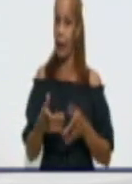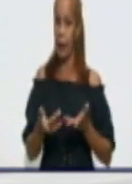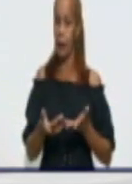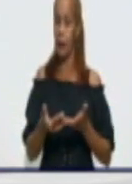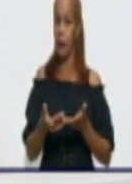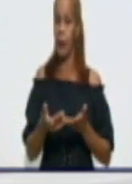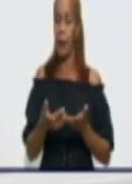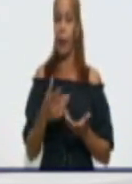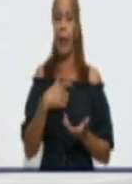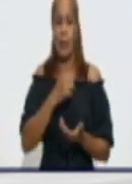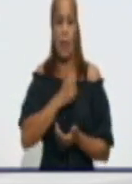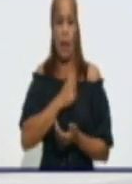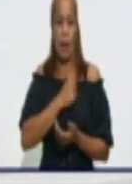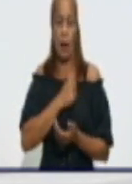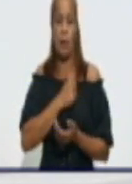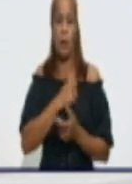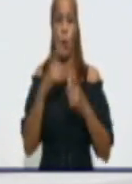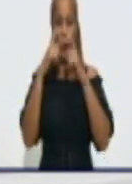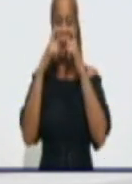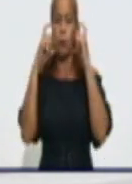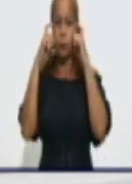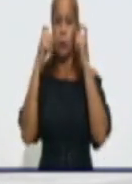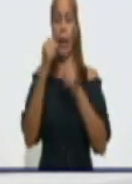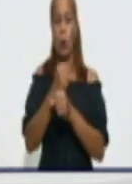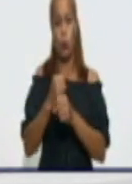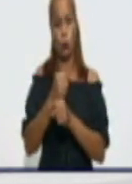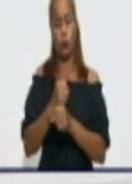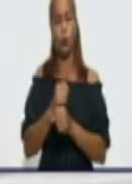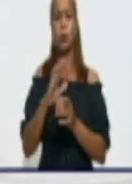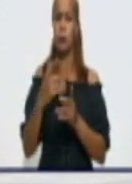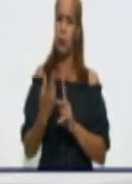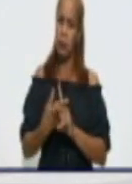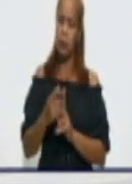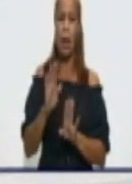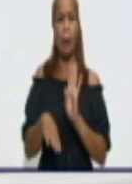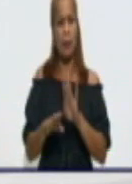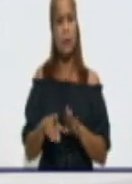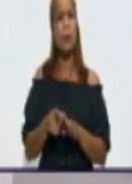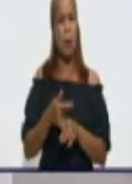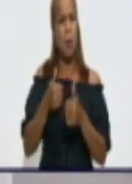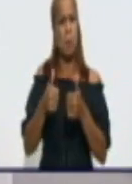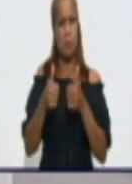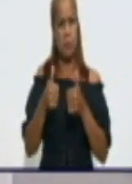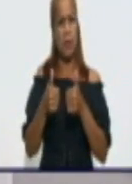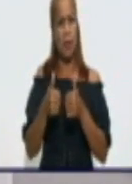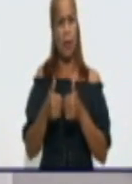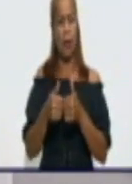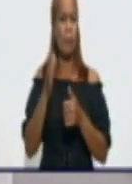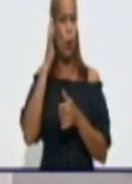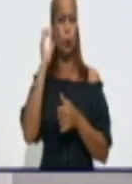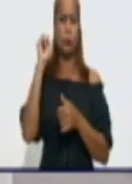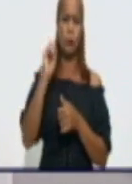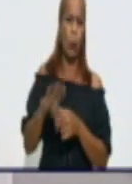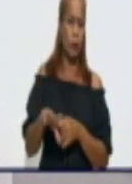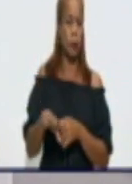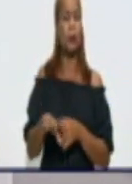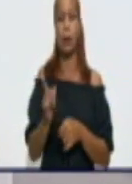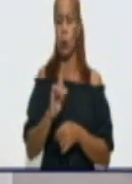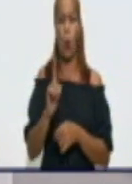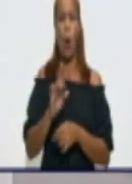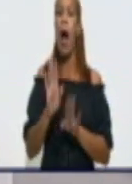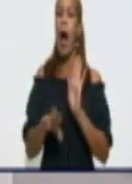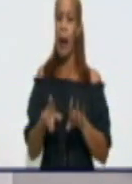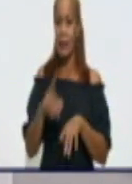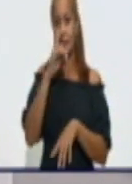perfectamente el nasobuco. Y se comportan bien, inclusive no se lo tocan, no se lo quitan. En los círculos infantiles los hemos visto. Sin